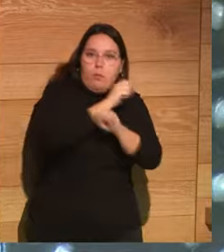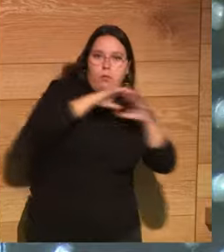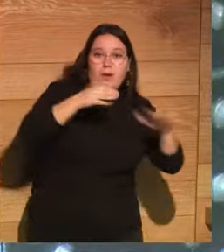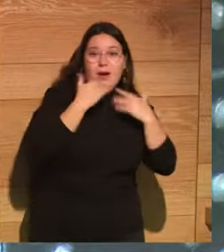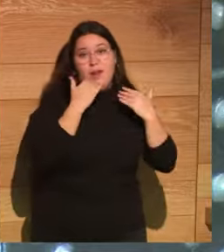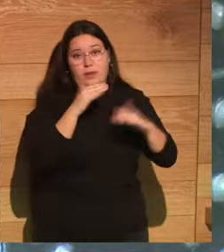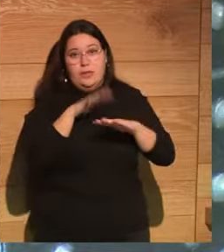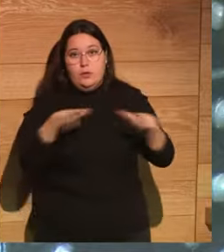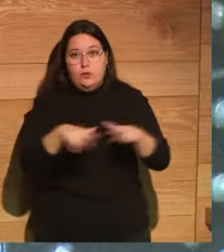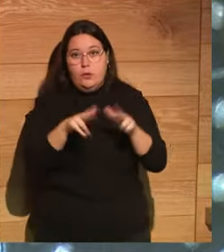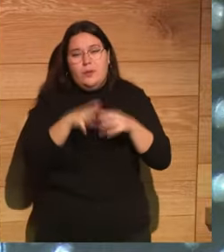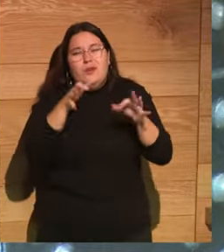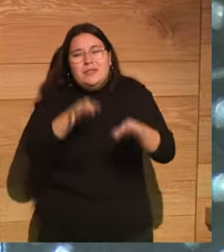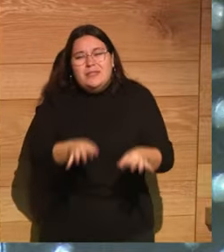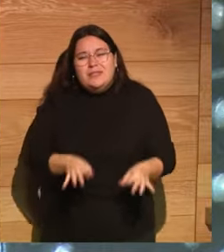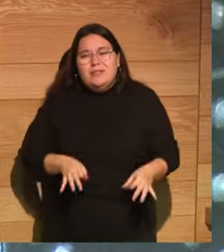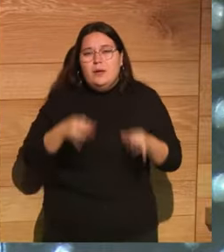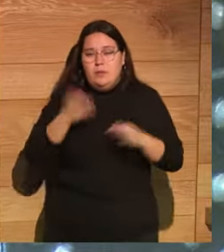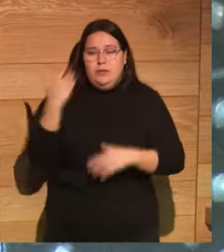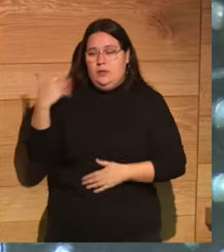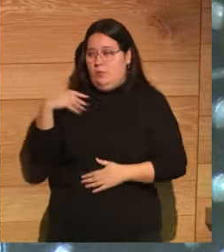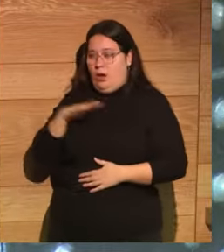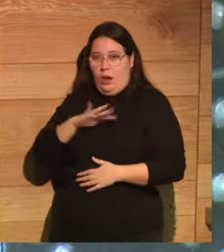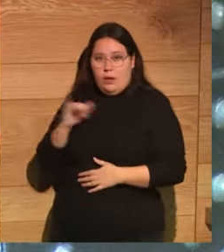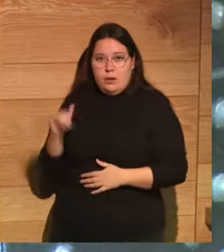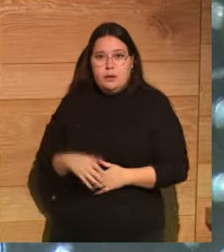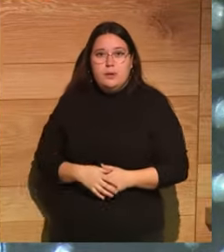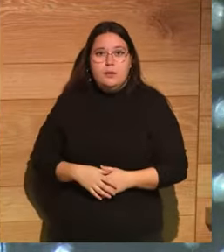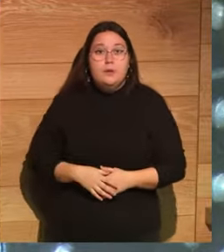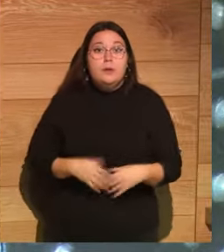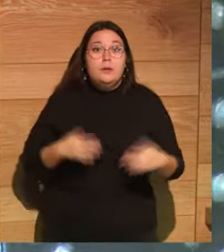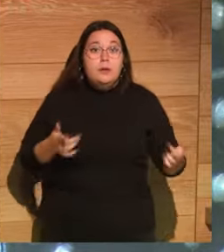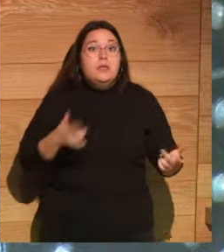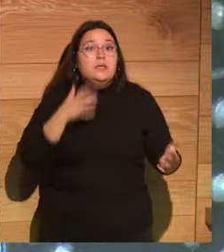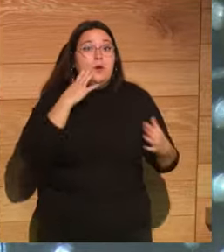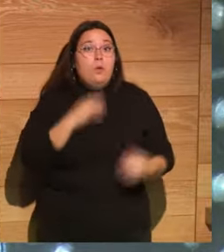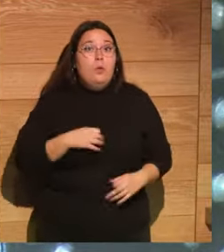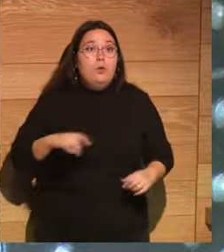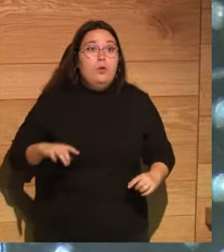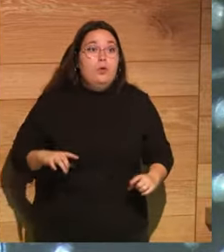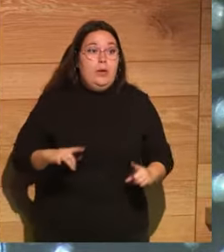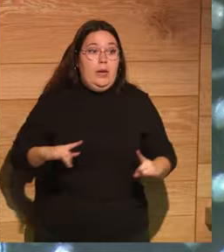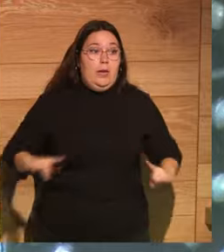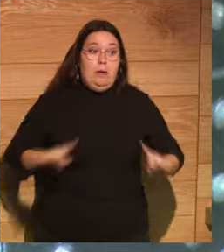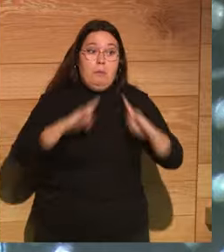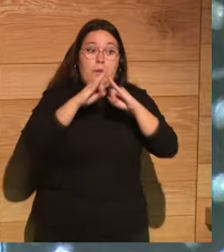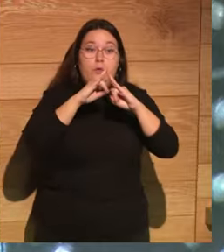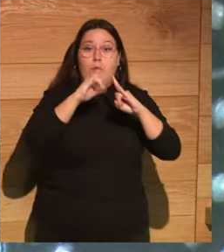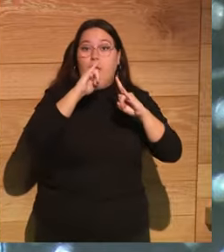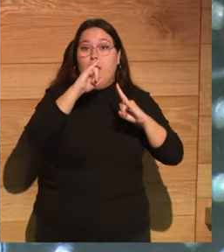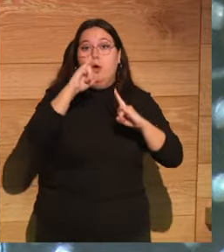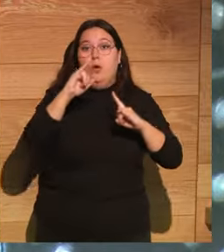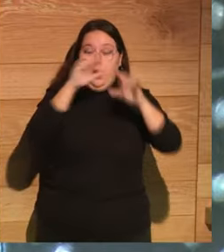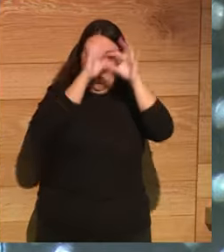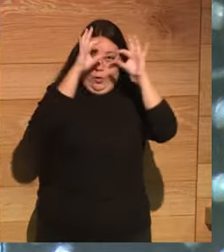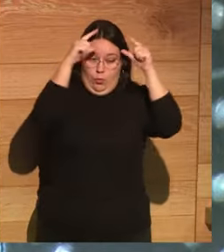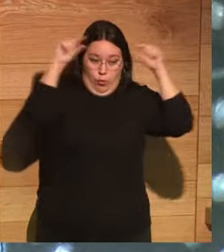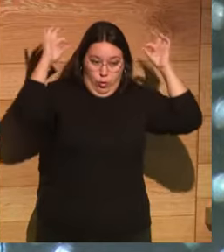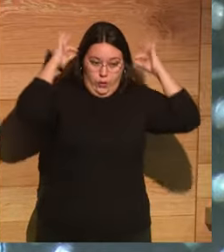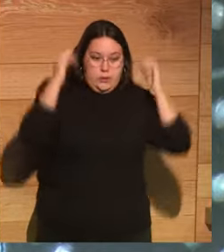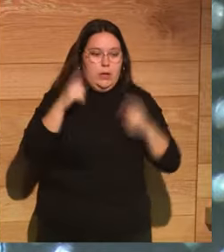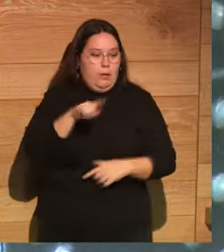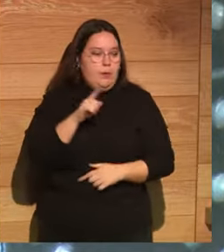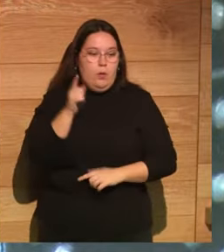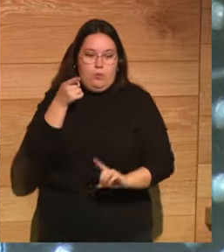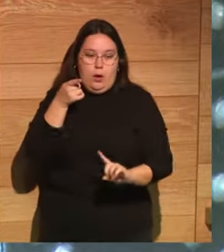las redes sociales, pero siempre ha existido. Y siempre pongo un ejemplo que es seguro que en el campamento de Julio César ya había un soldado que tenía como